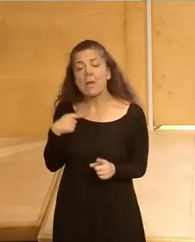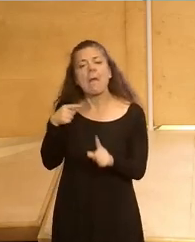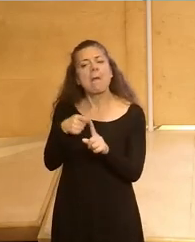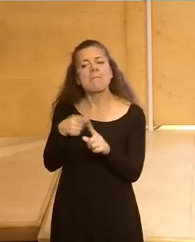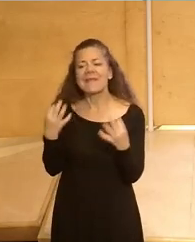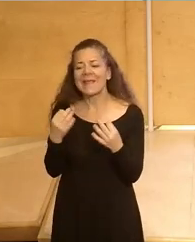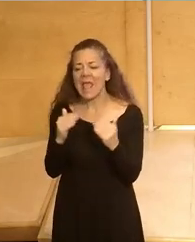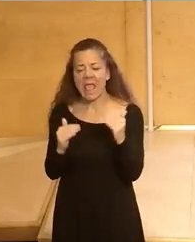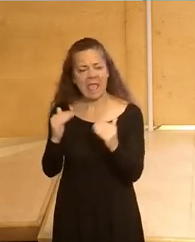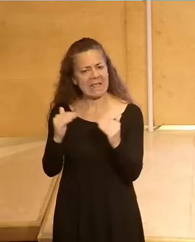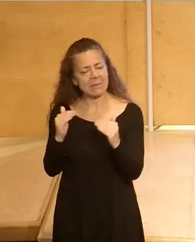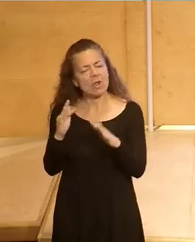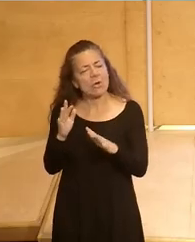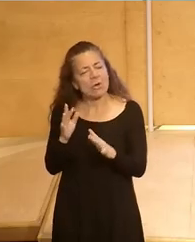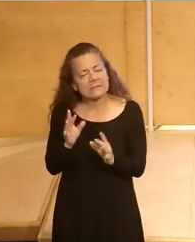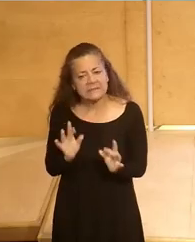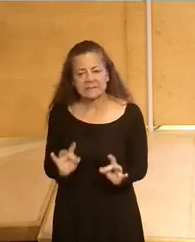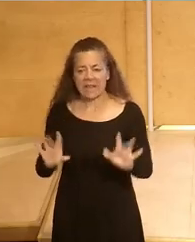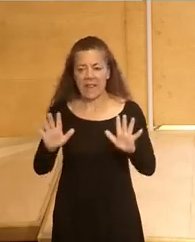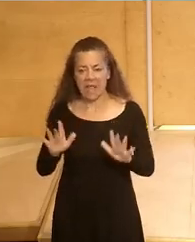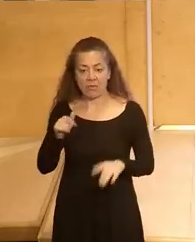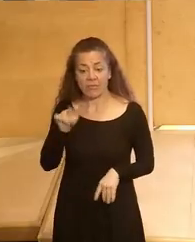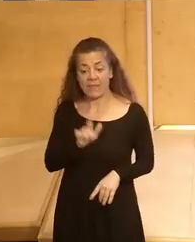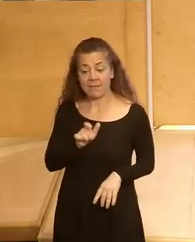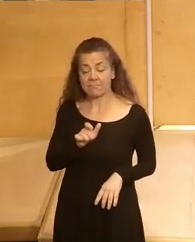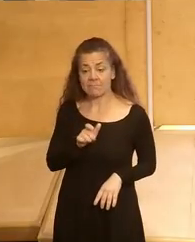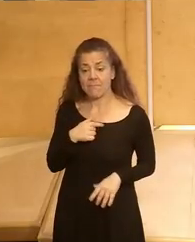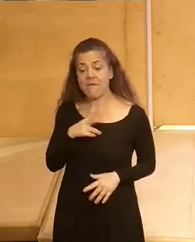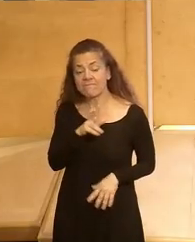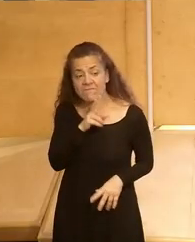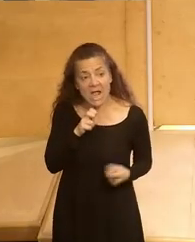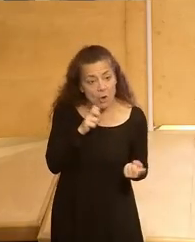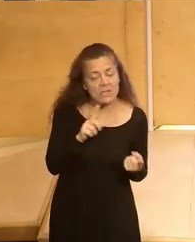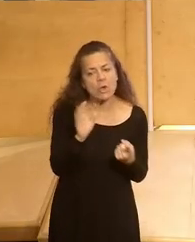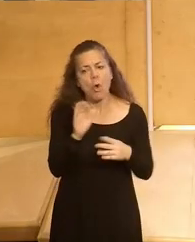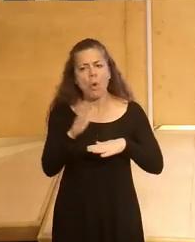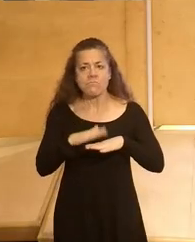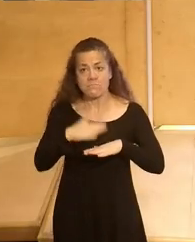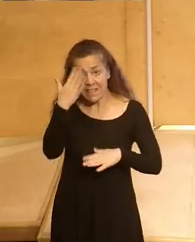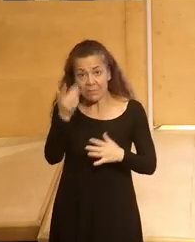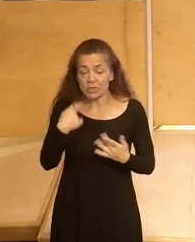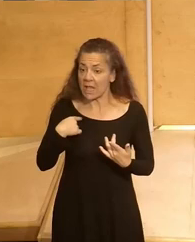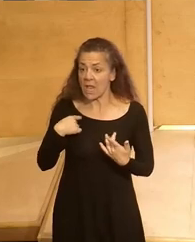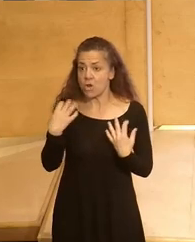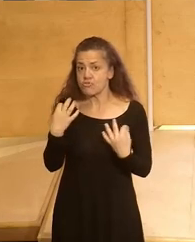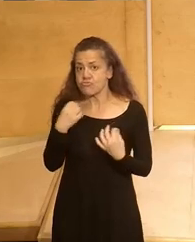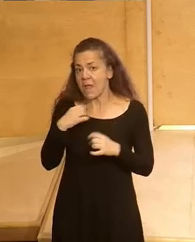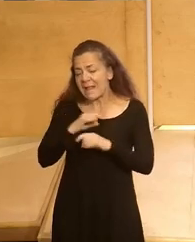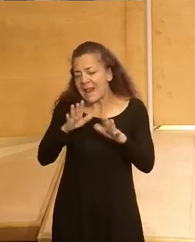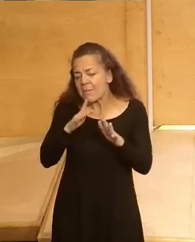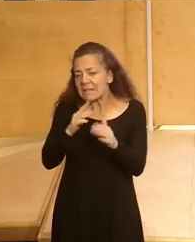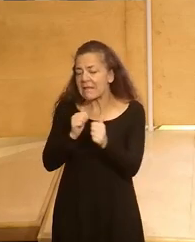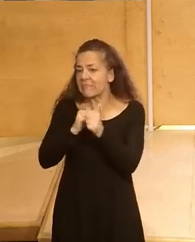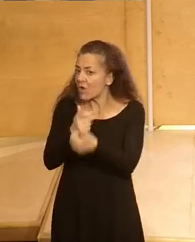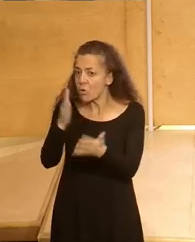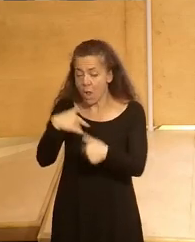siempre un equilibrio muy delicado entre valores o principios que normalmente no están perfectamente alineados